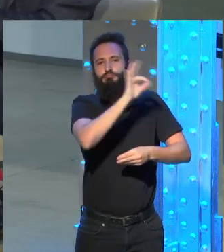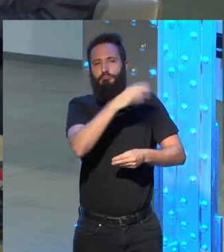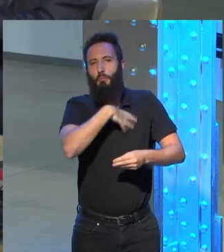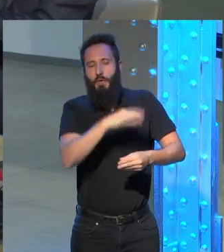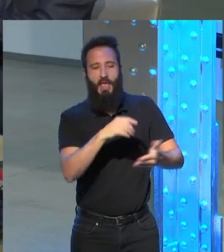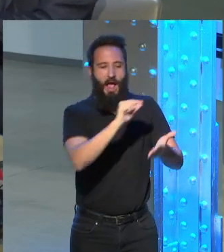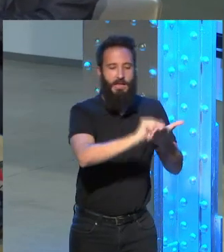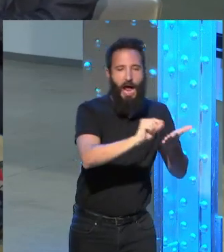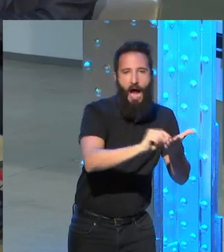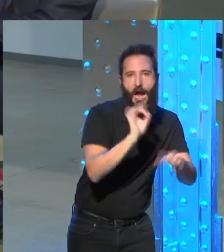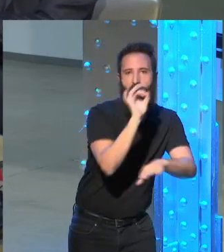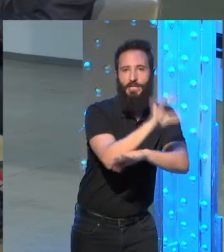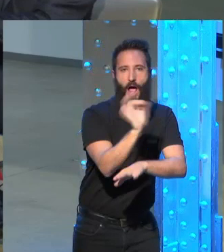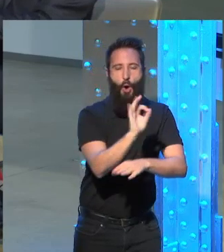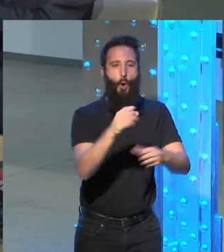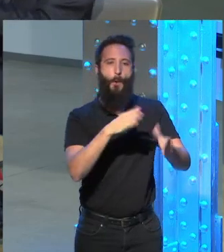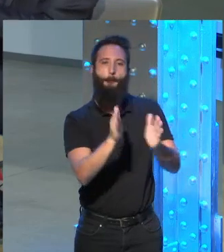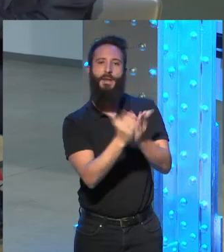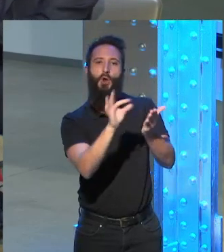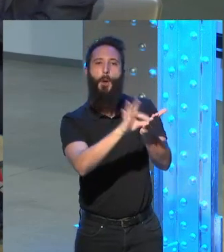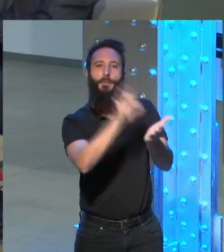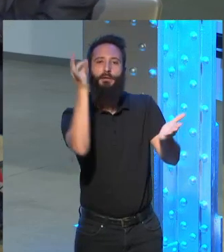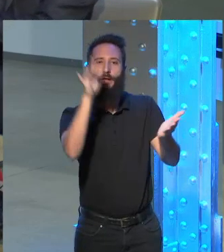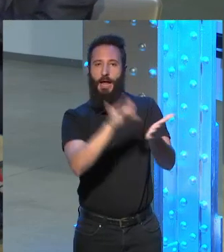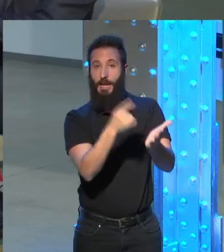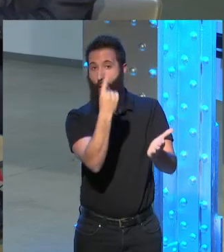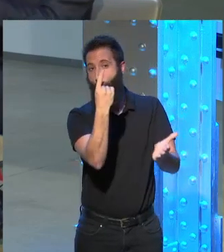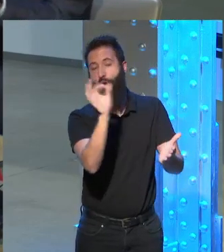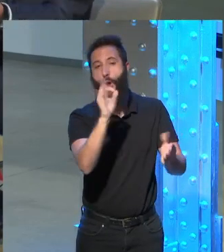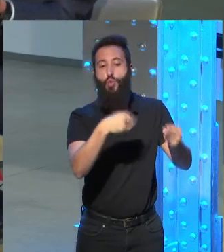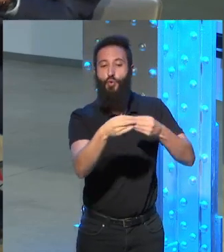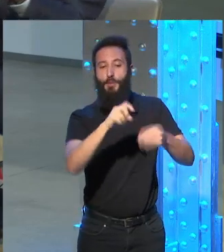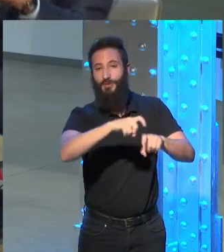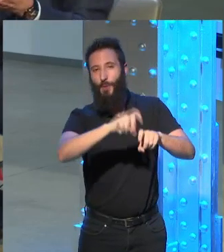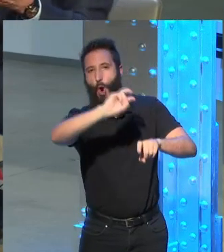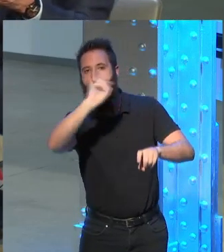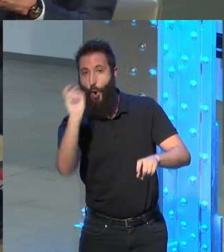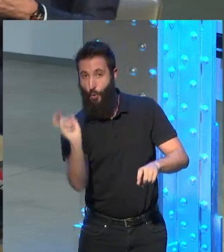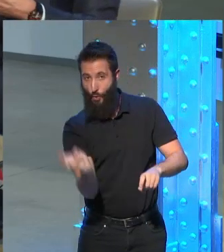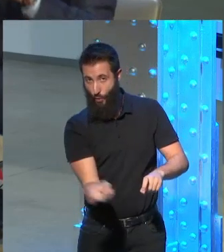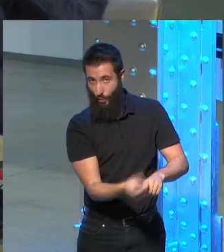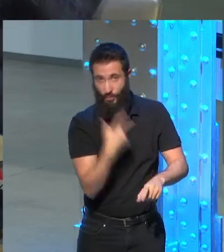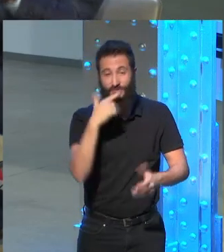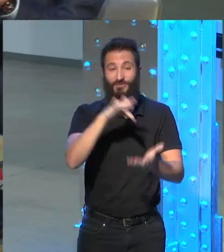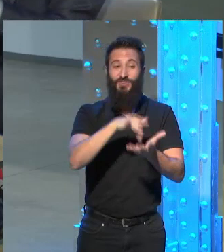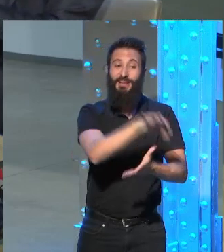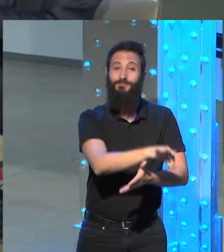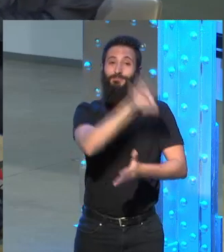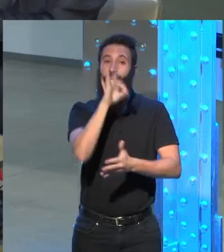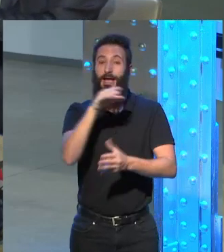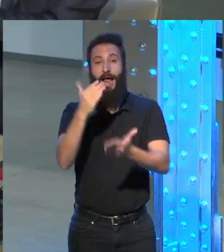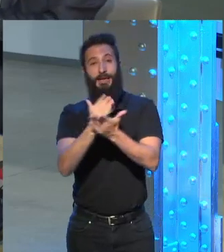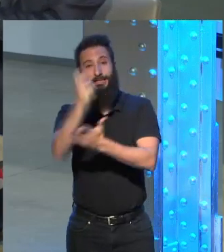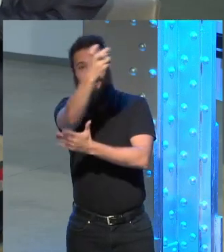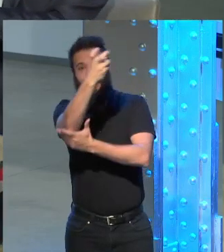página de un manuscrito de una novela podía ser otro tipo de documento y lo trajeran al seminario y lo presentaran